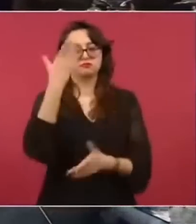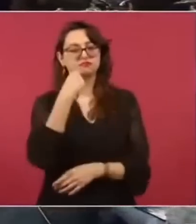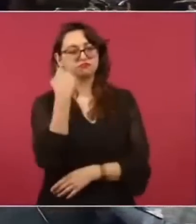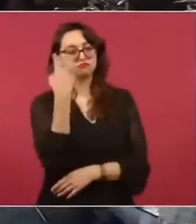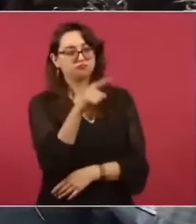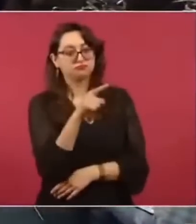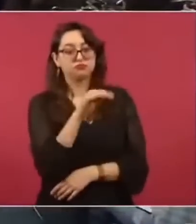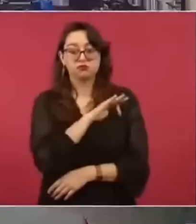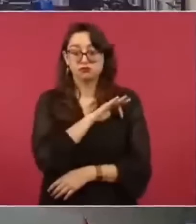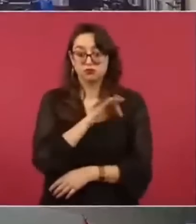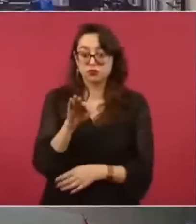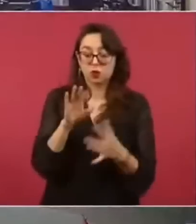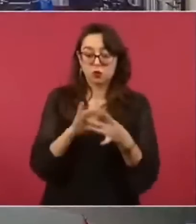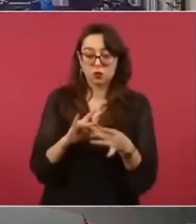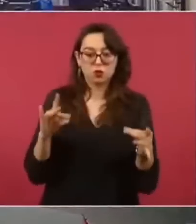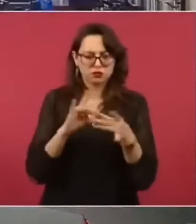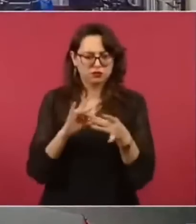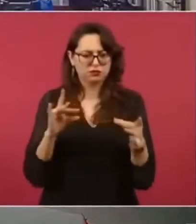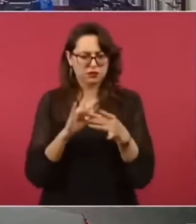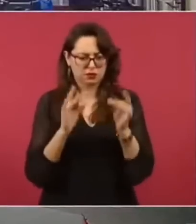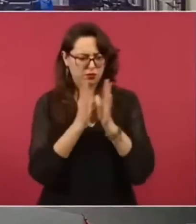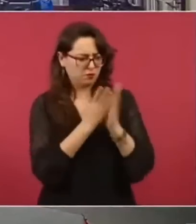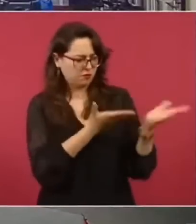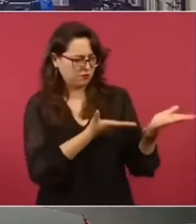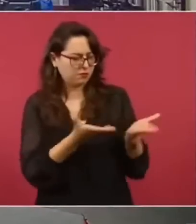sobre esto de las armas?